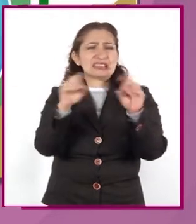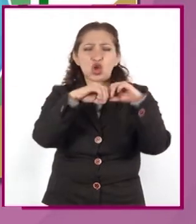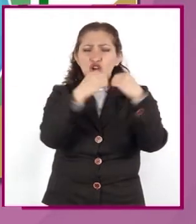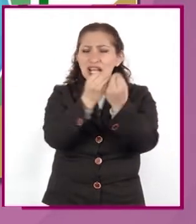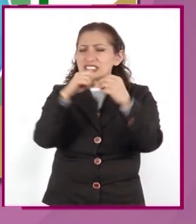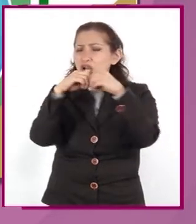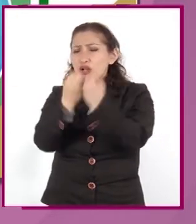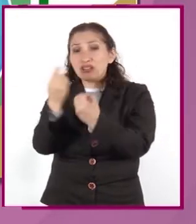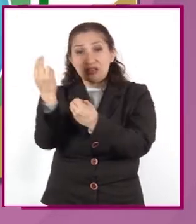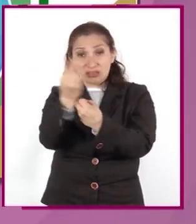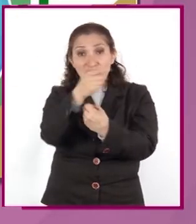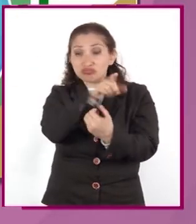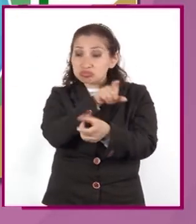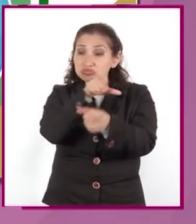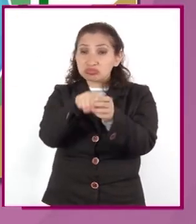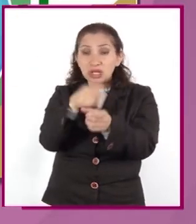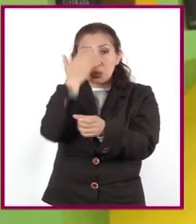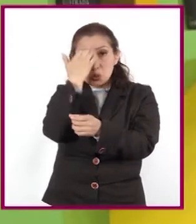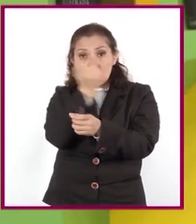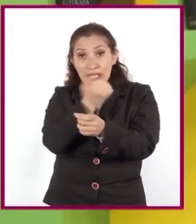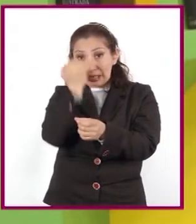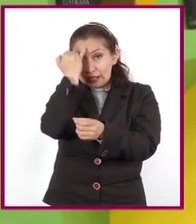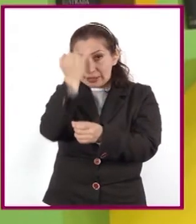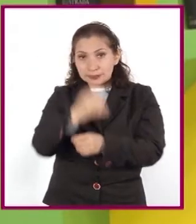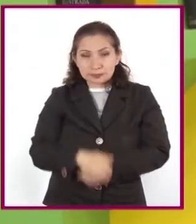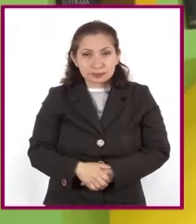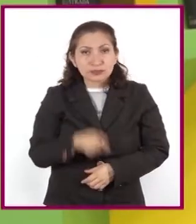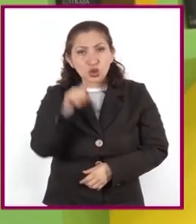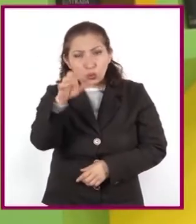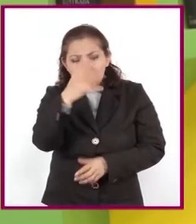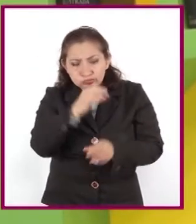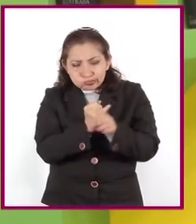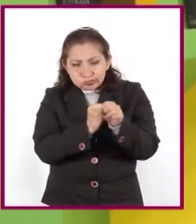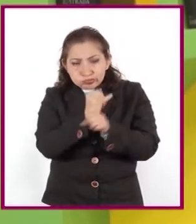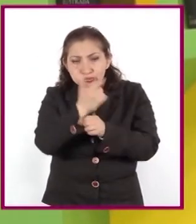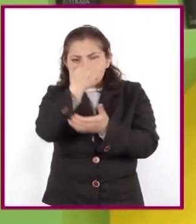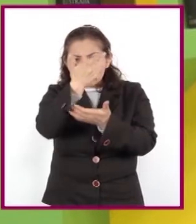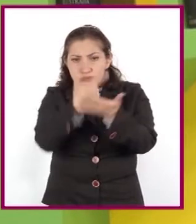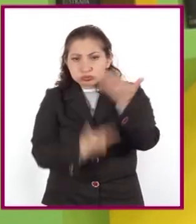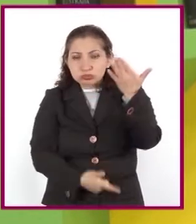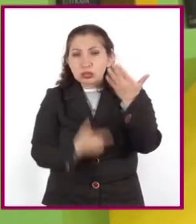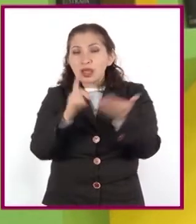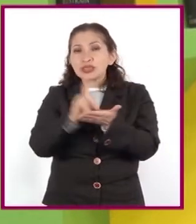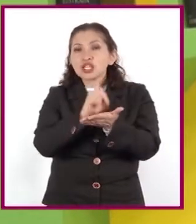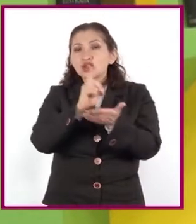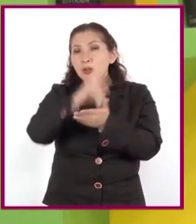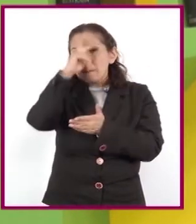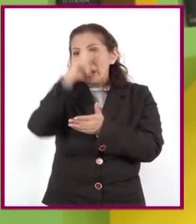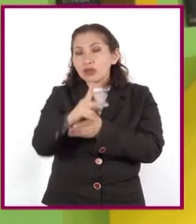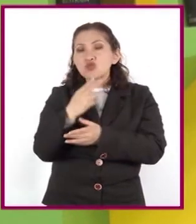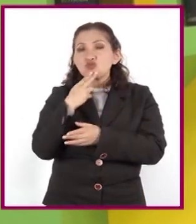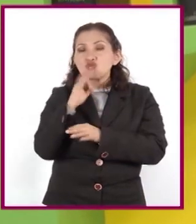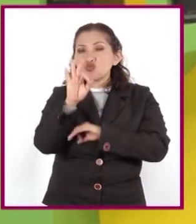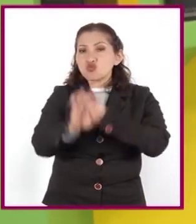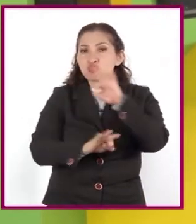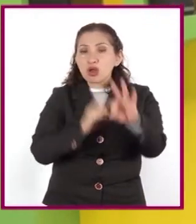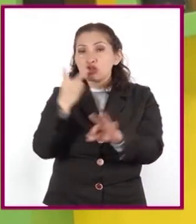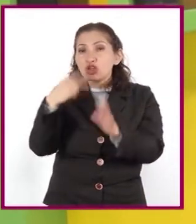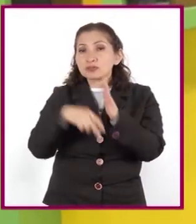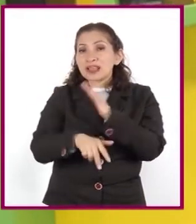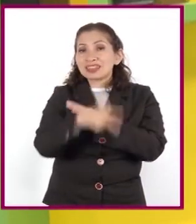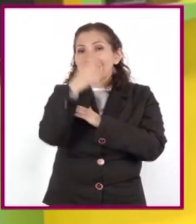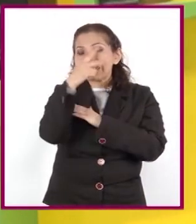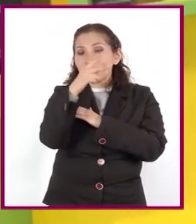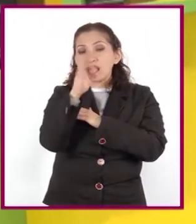necesitan de sus habilidades y sus ideas. Encuéntrenlas en el Directorio Mexicano de la Conservación 2013